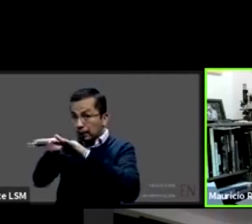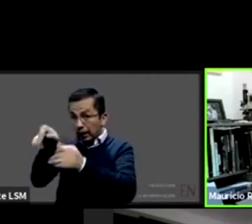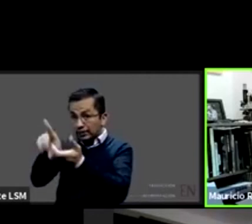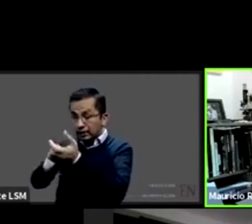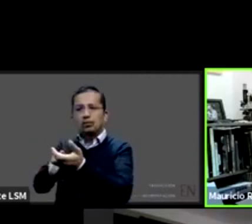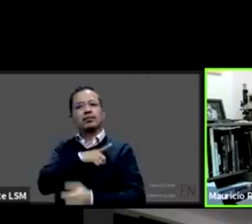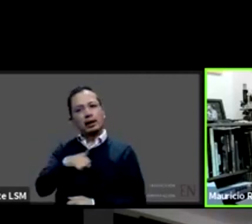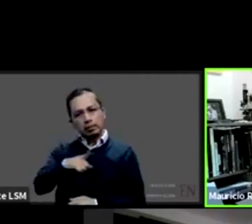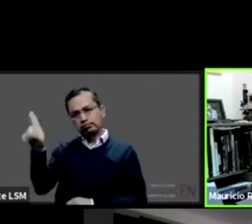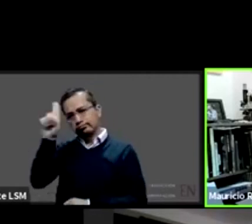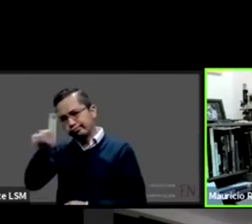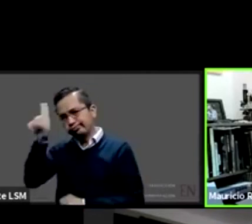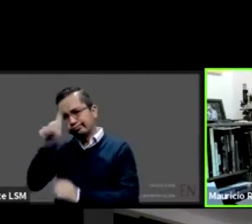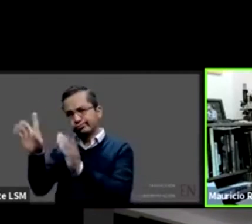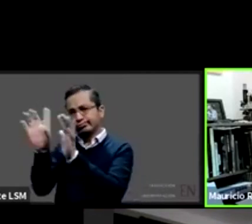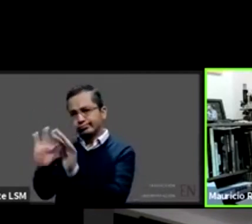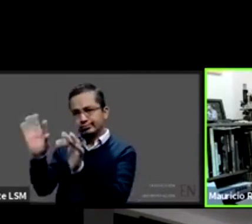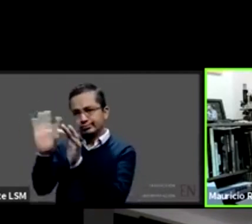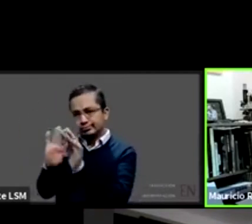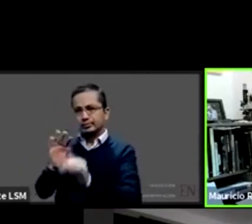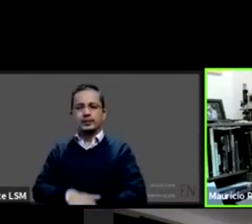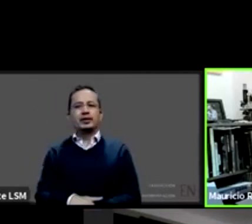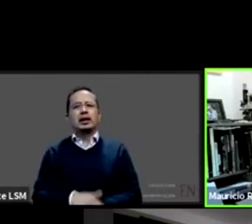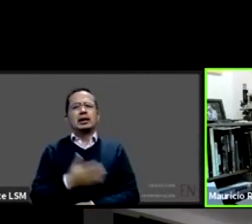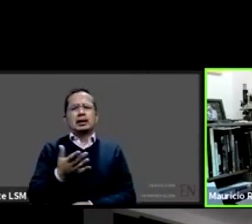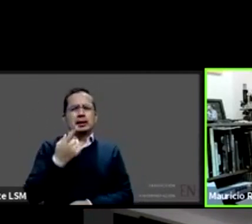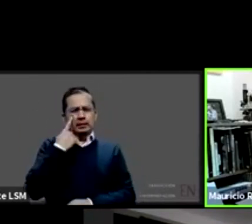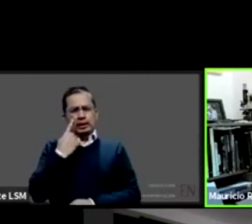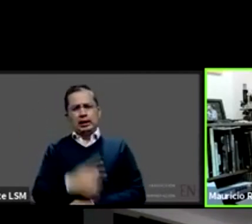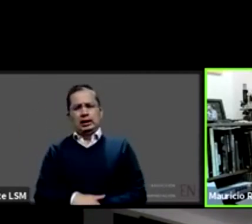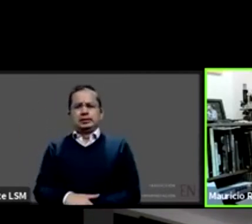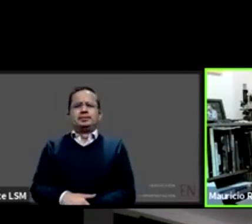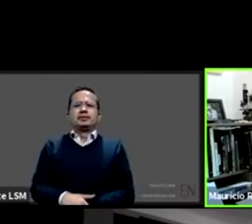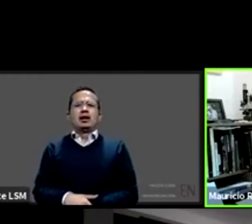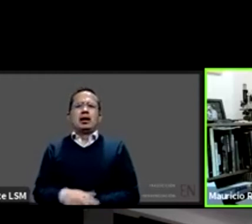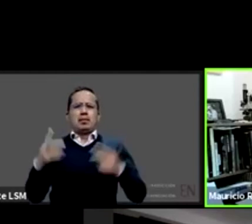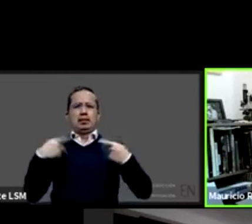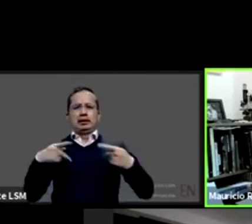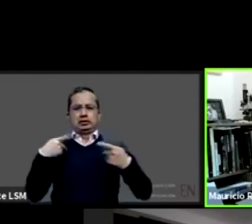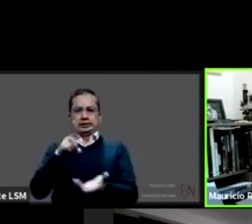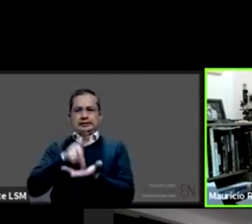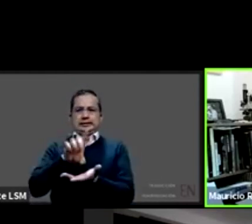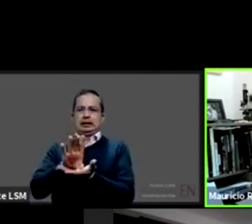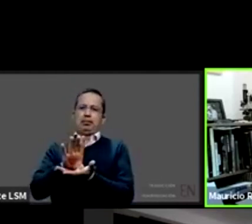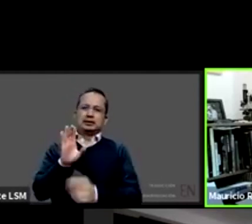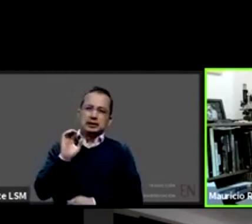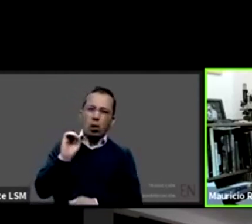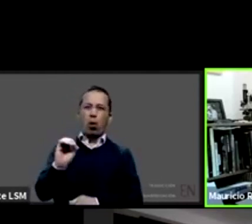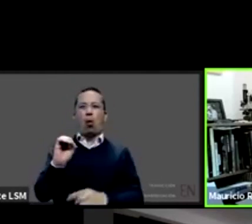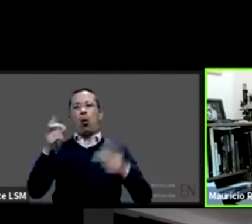un aspecto relativamente positivo de las personas con discapacidad o con enfermedades crónicas